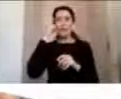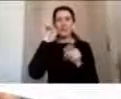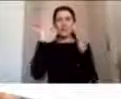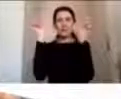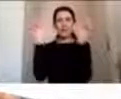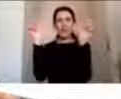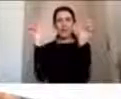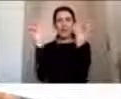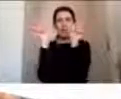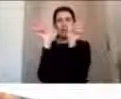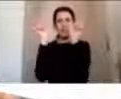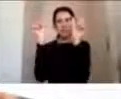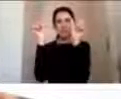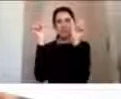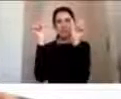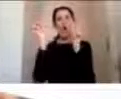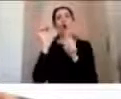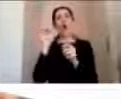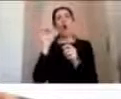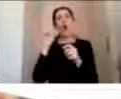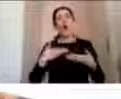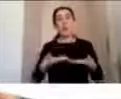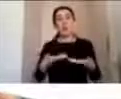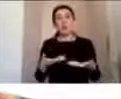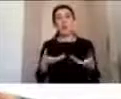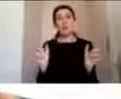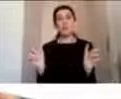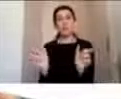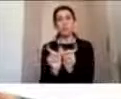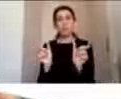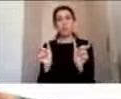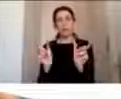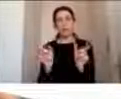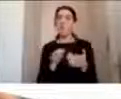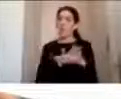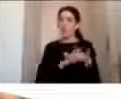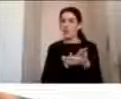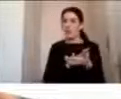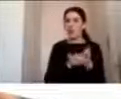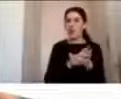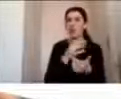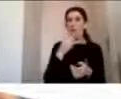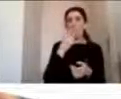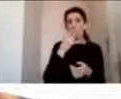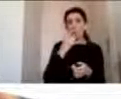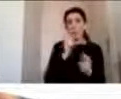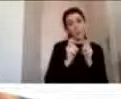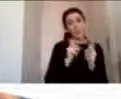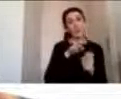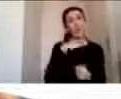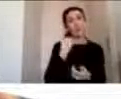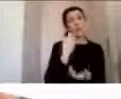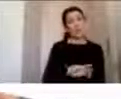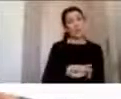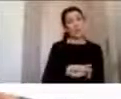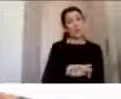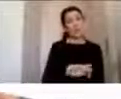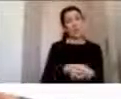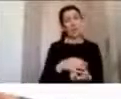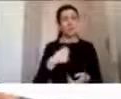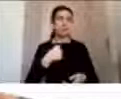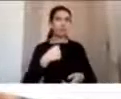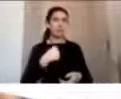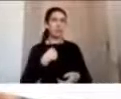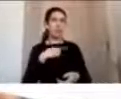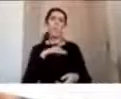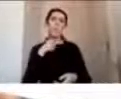actitudes. Por ejemplo, fumar te puede matar y no quiero morir. Pero la conducta es fumar. Entonces, ¿cómo